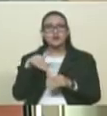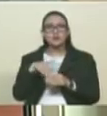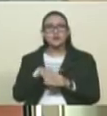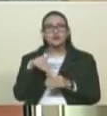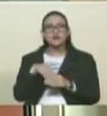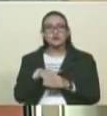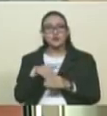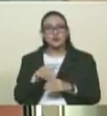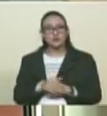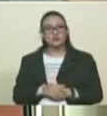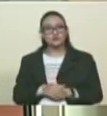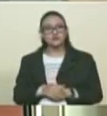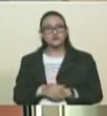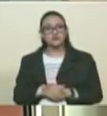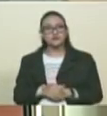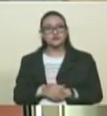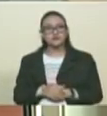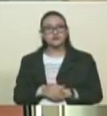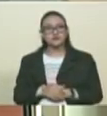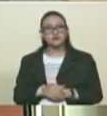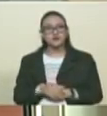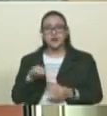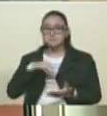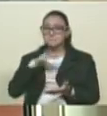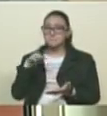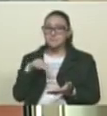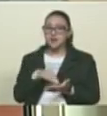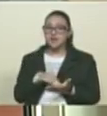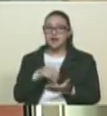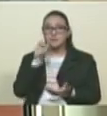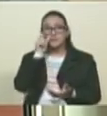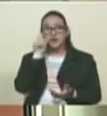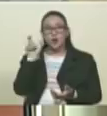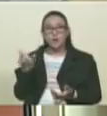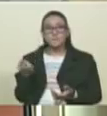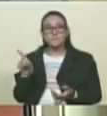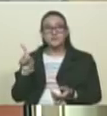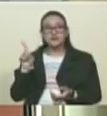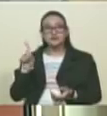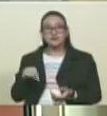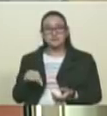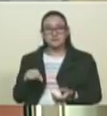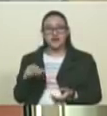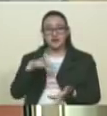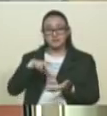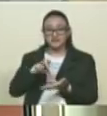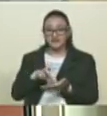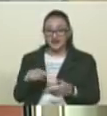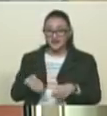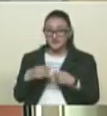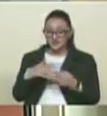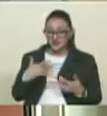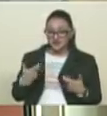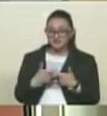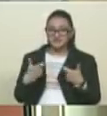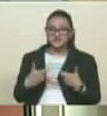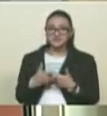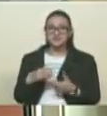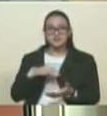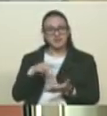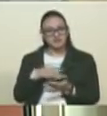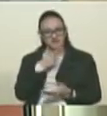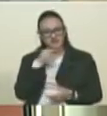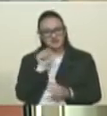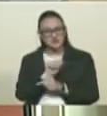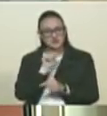violento, claro, es muy violento desde Miami, ¿por qué no te vienes para acá? ¿Por qué no eres violento aquí en la Plaza Caracas? Desde Miami es fácil